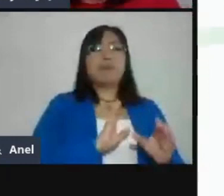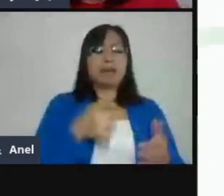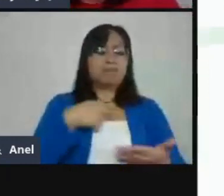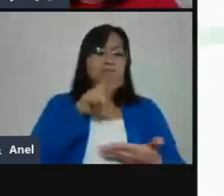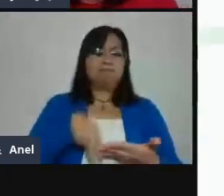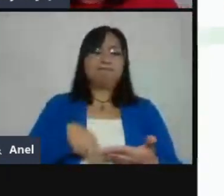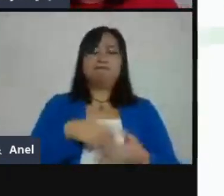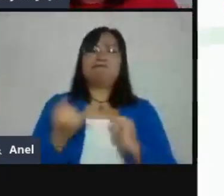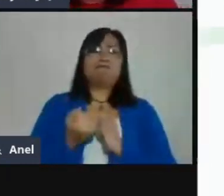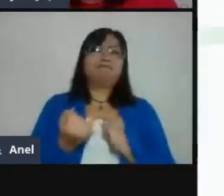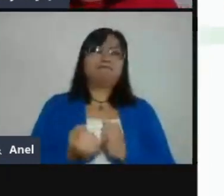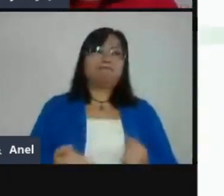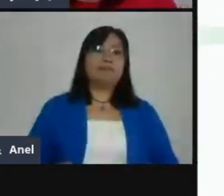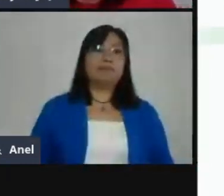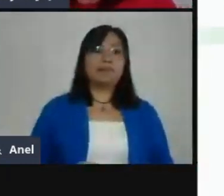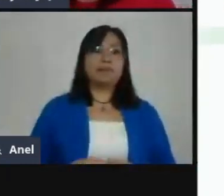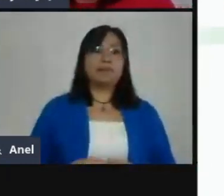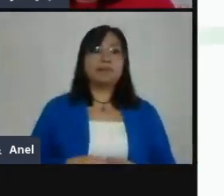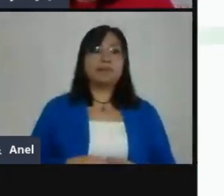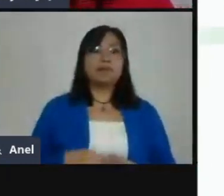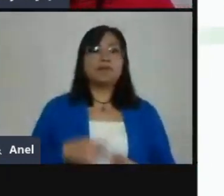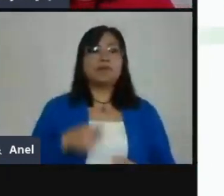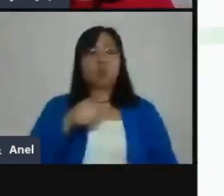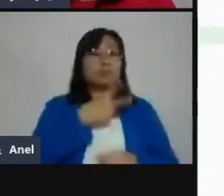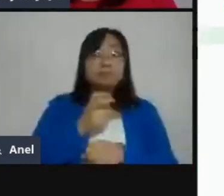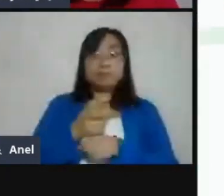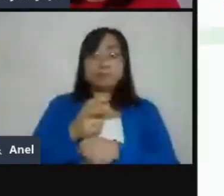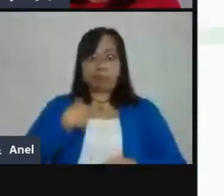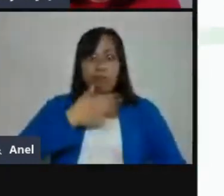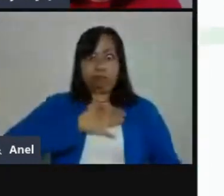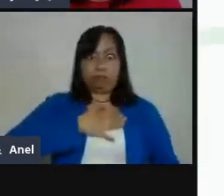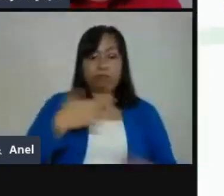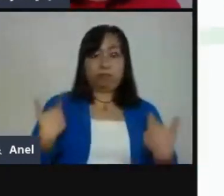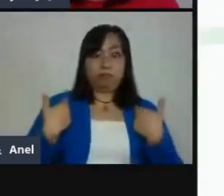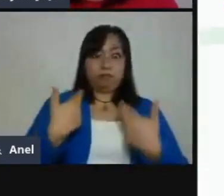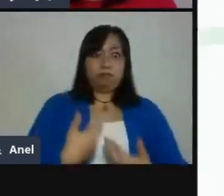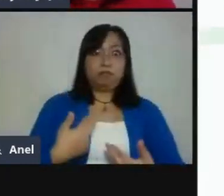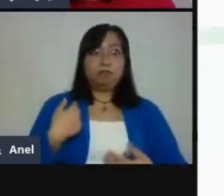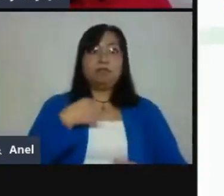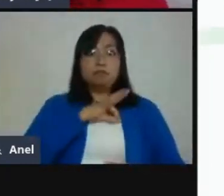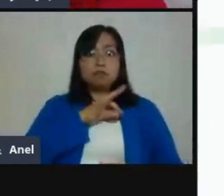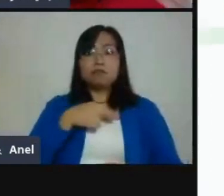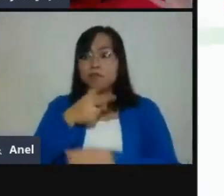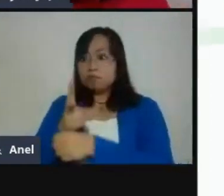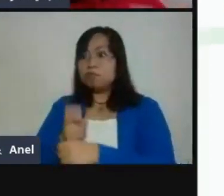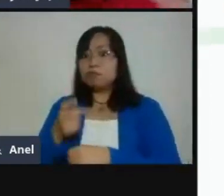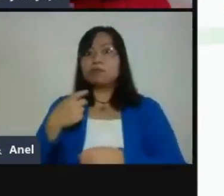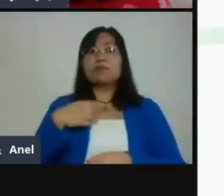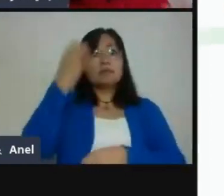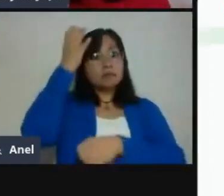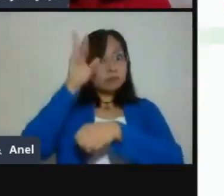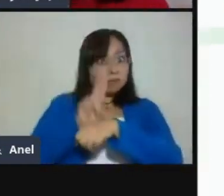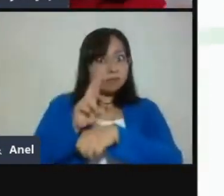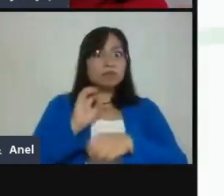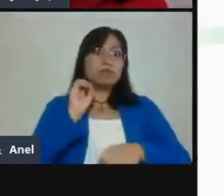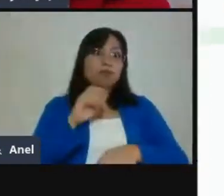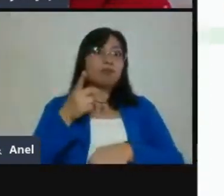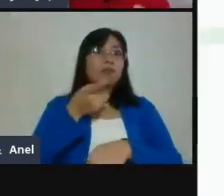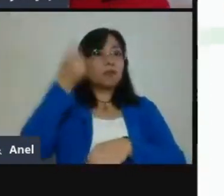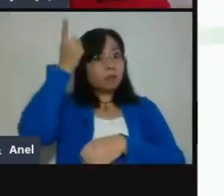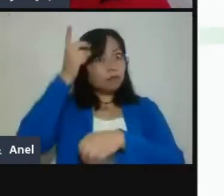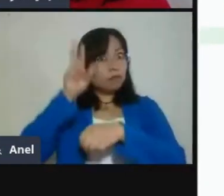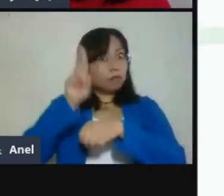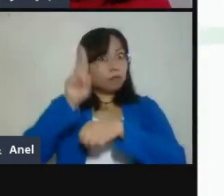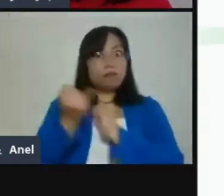invitar como maestro también a tu coordinación o a tu dirección. Y entonces, ellos pueden ir al tanto de